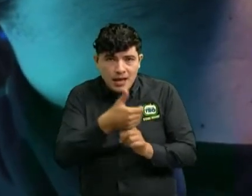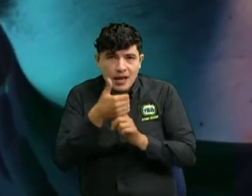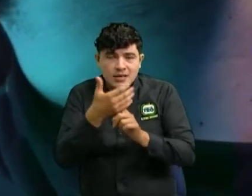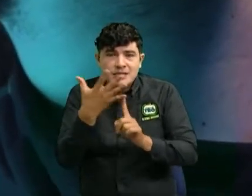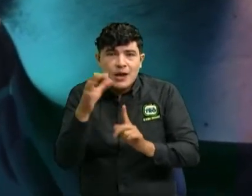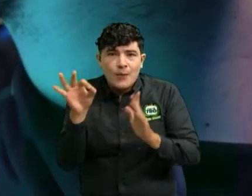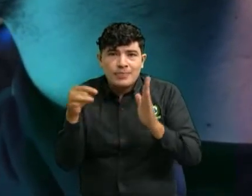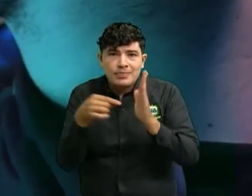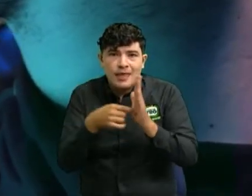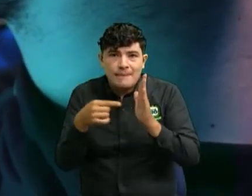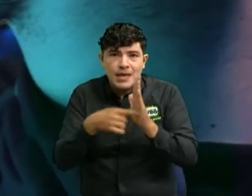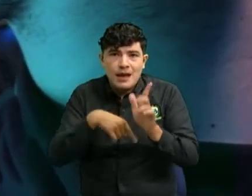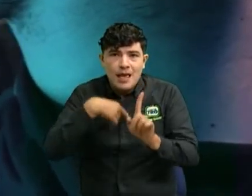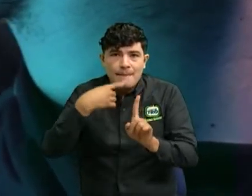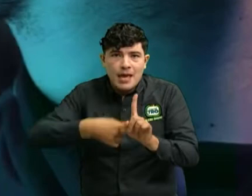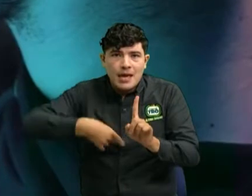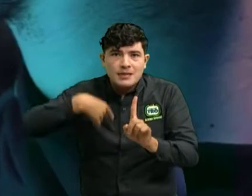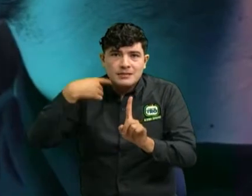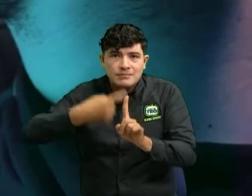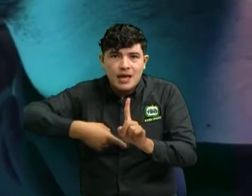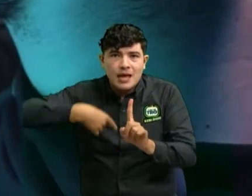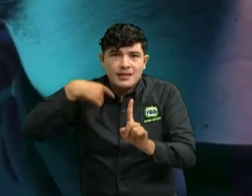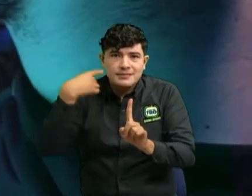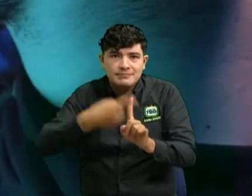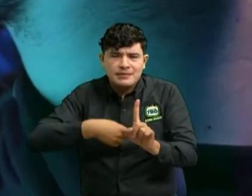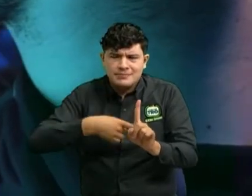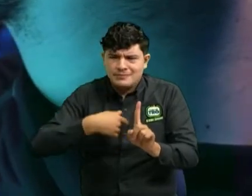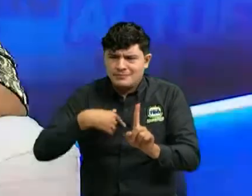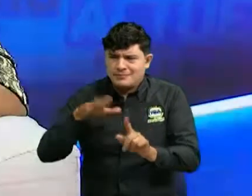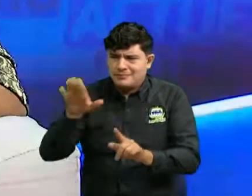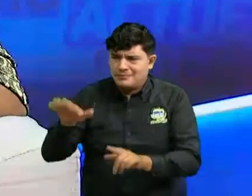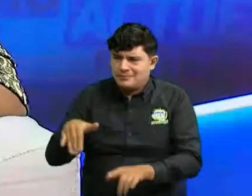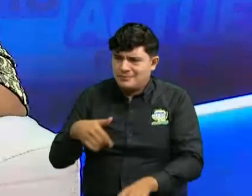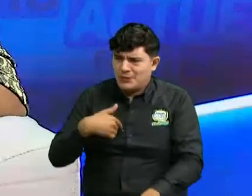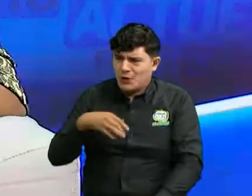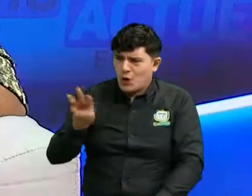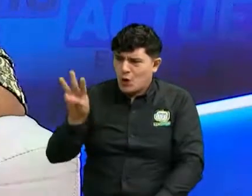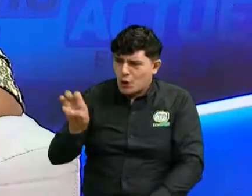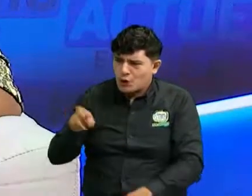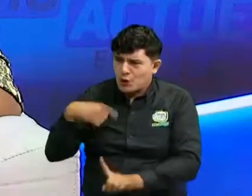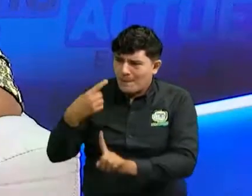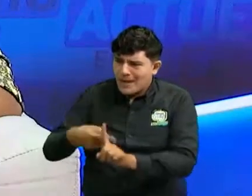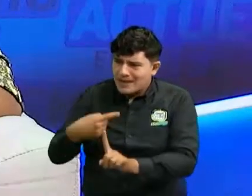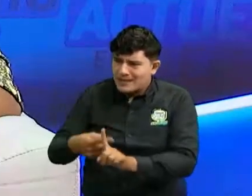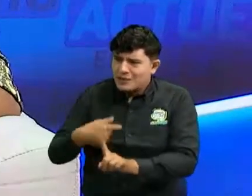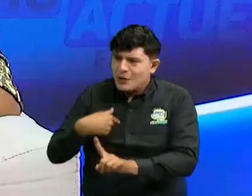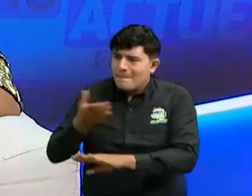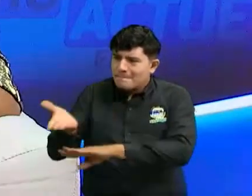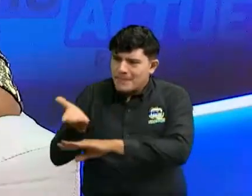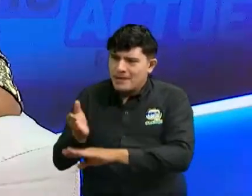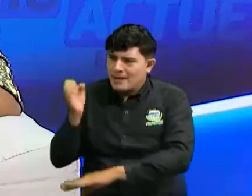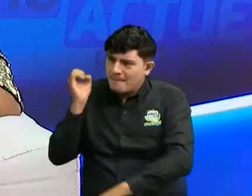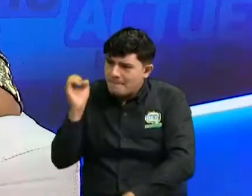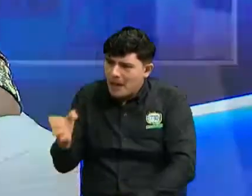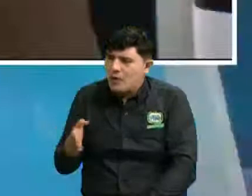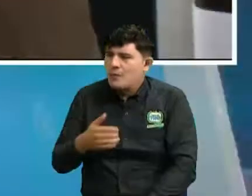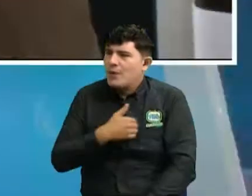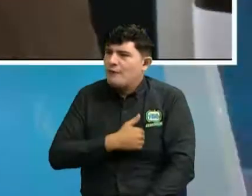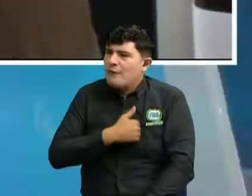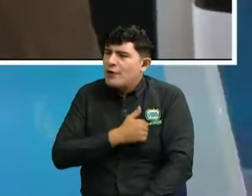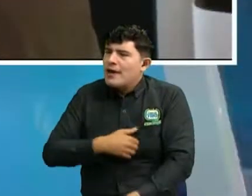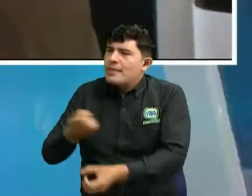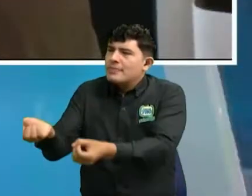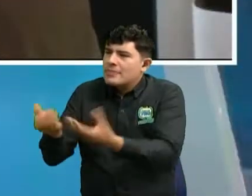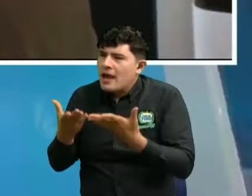pesos mensuales. Llevo ocho meses solicitándole al banco la grabación.